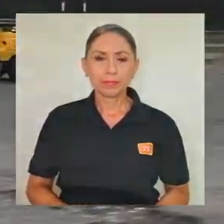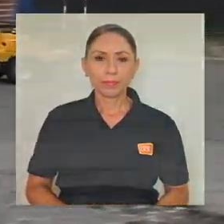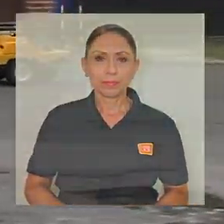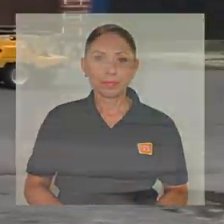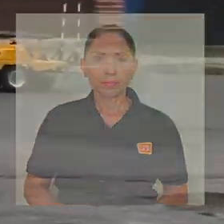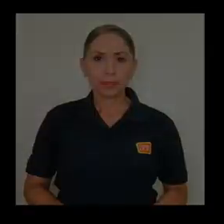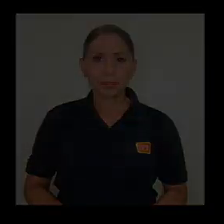Procuraduría General de la República